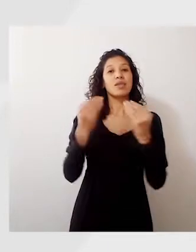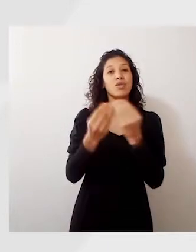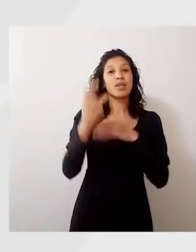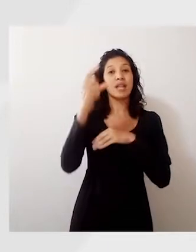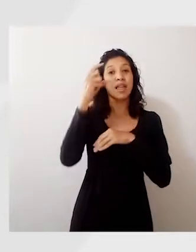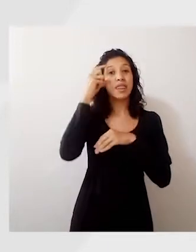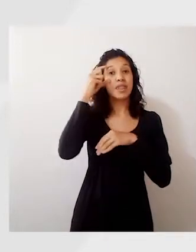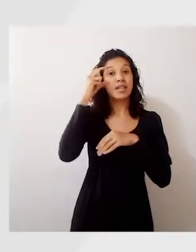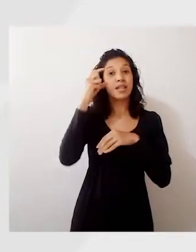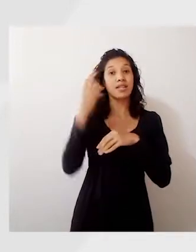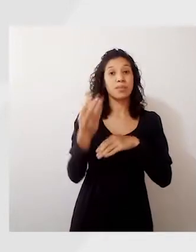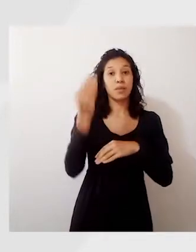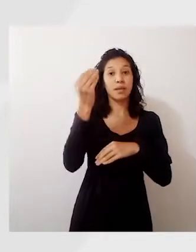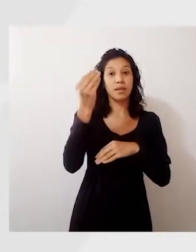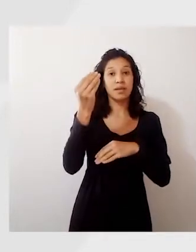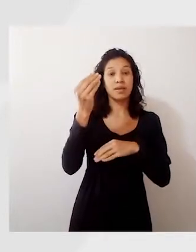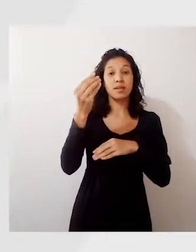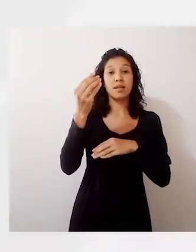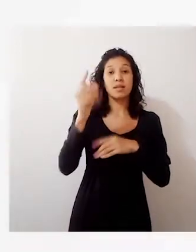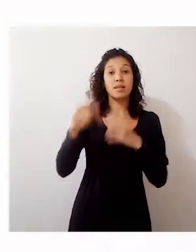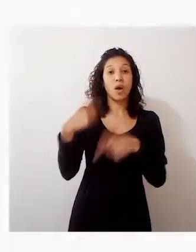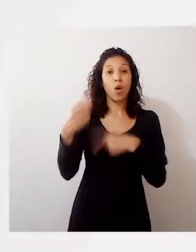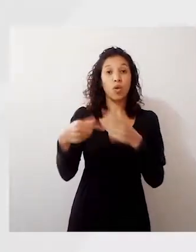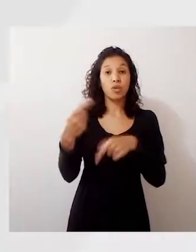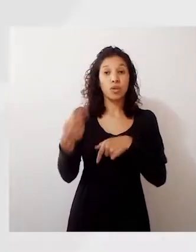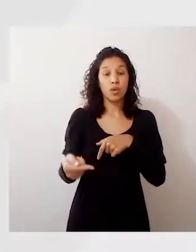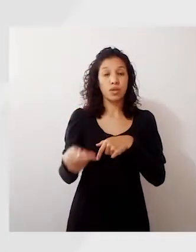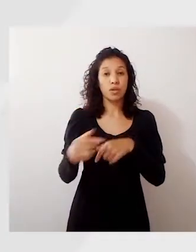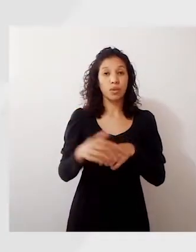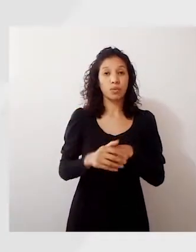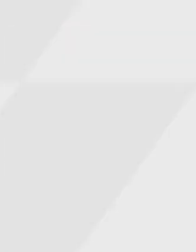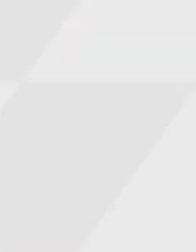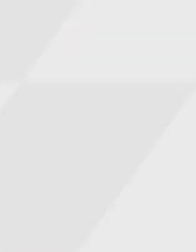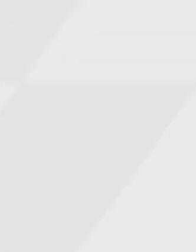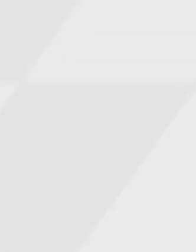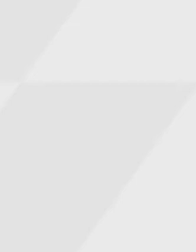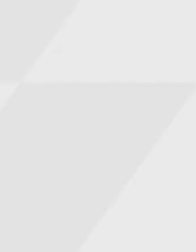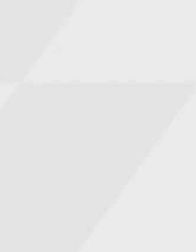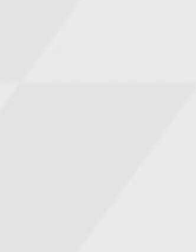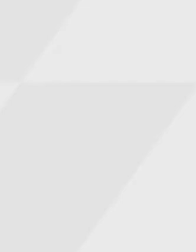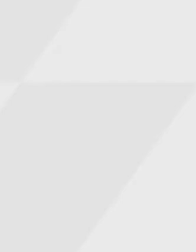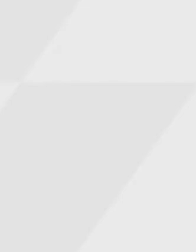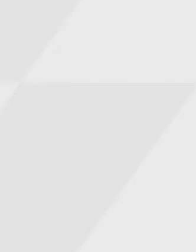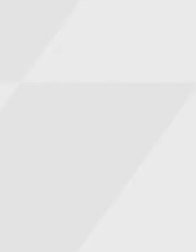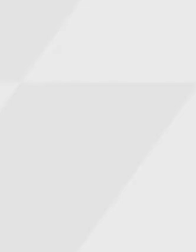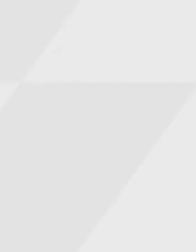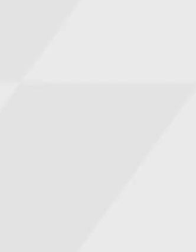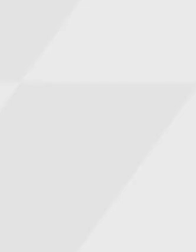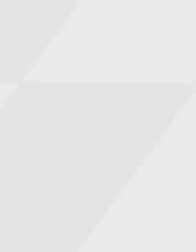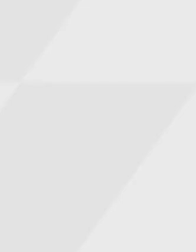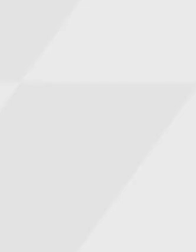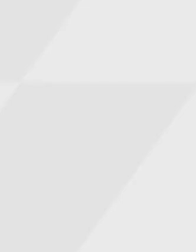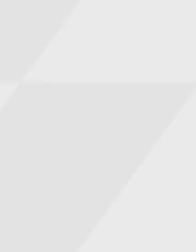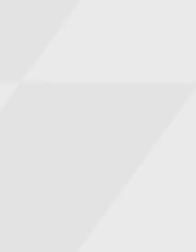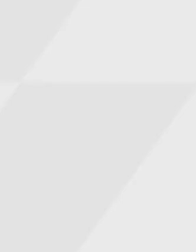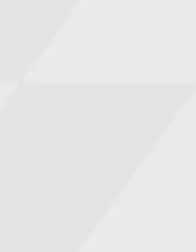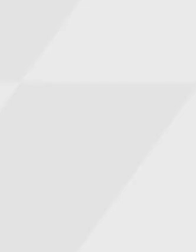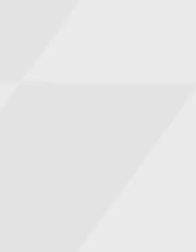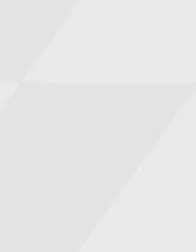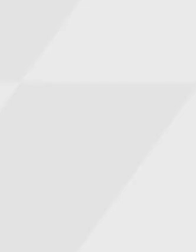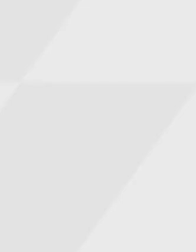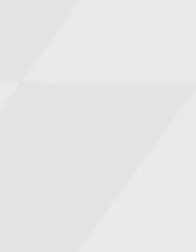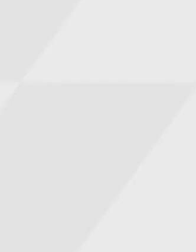De esta manera también, diez repeticiones. Bien abajo, ¿sí? Y lo más alto posible,